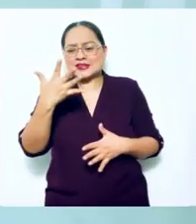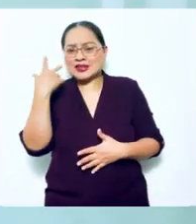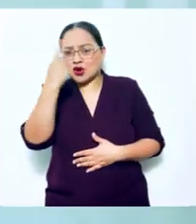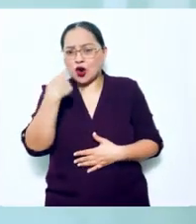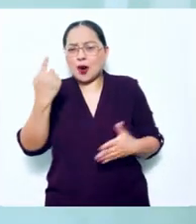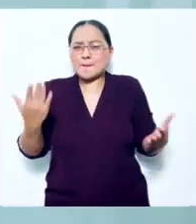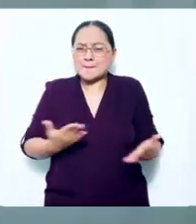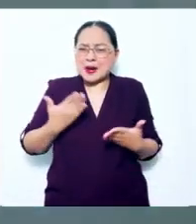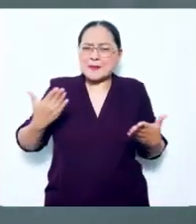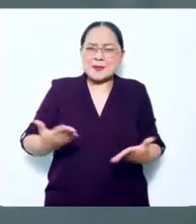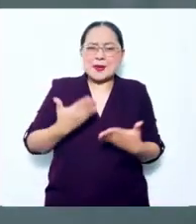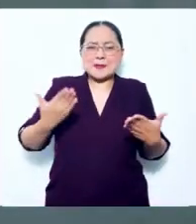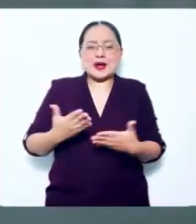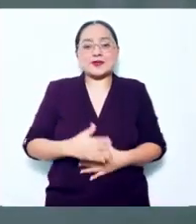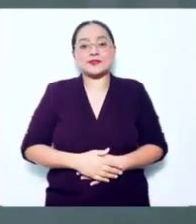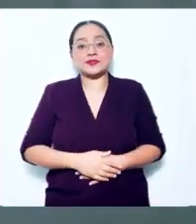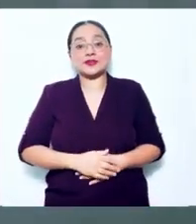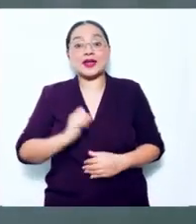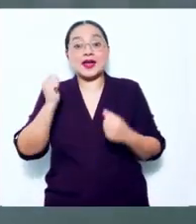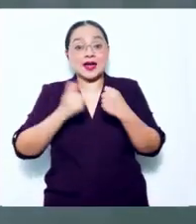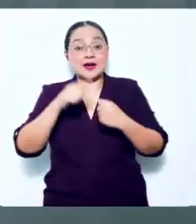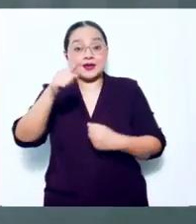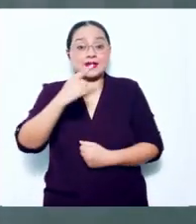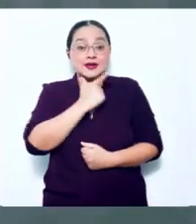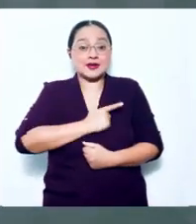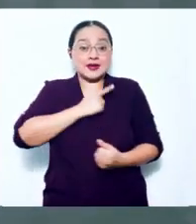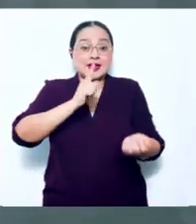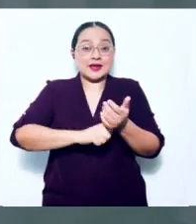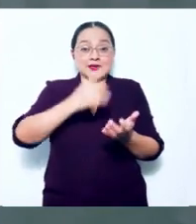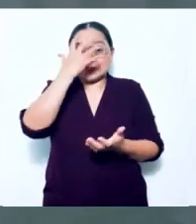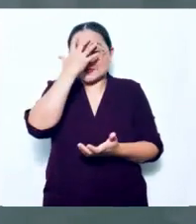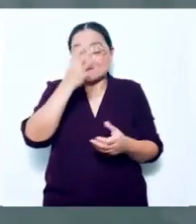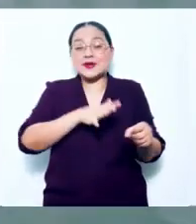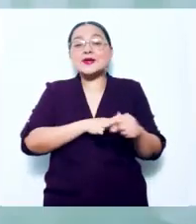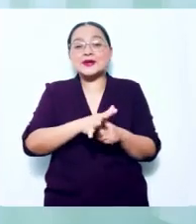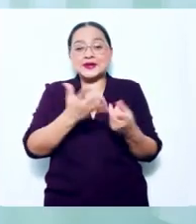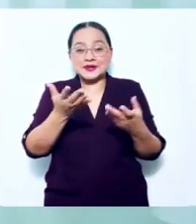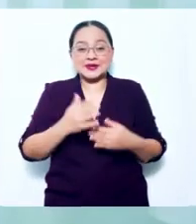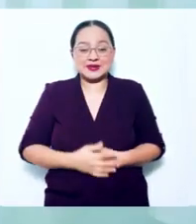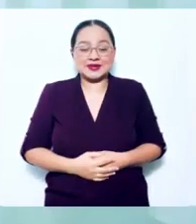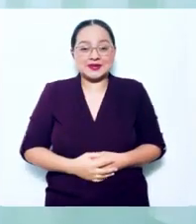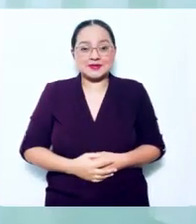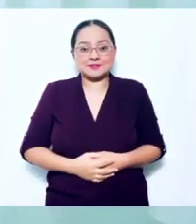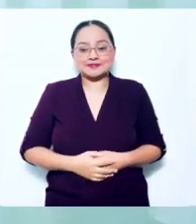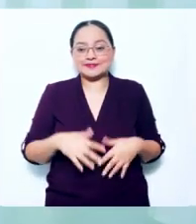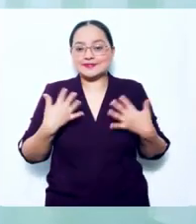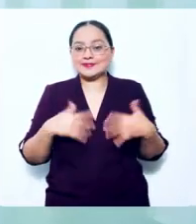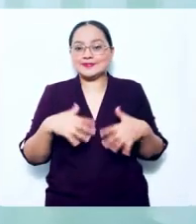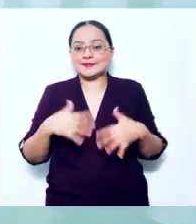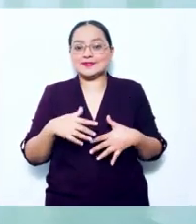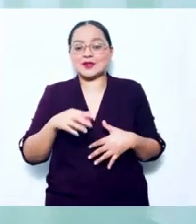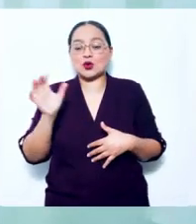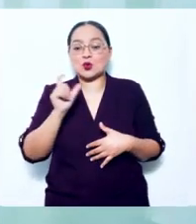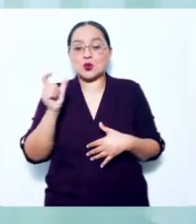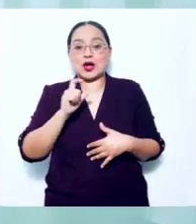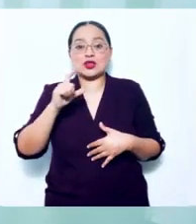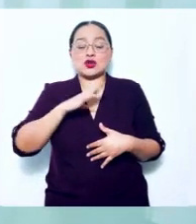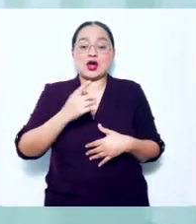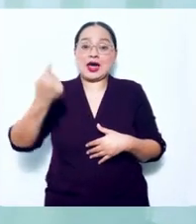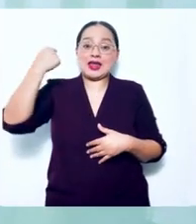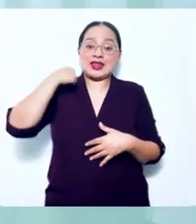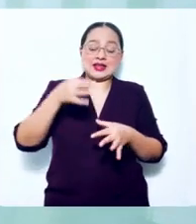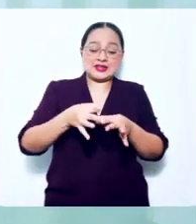más de 5 horas. Confiésanos un gusto culposo. Ay caray, bueno, cuando me